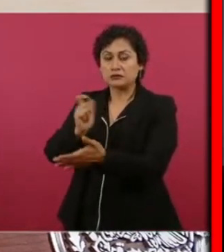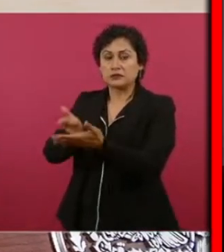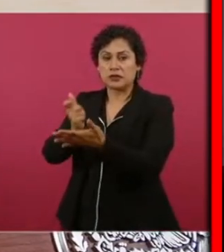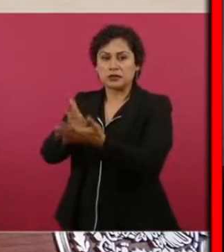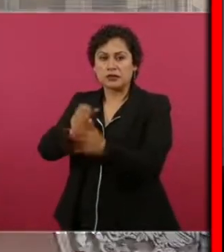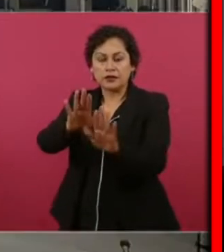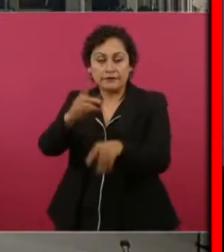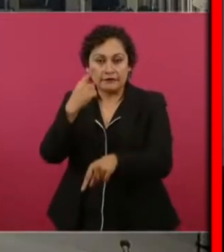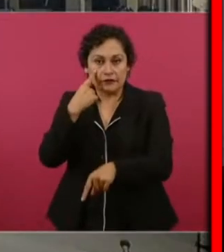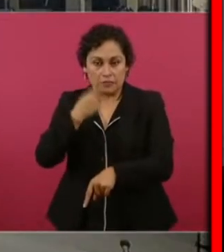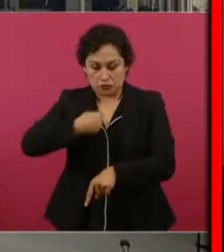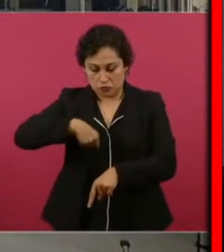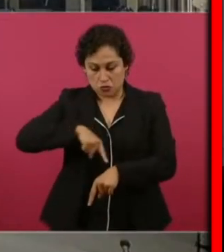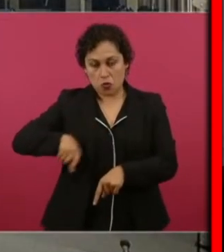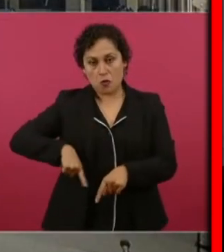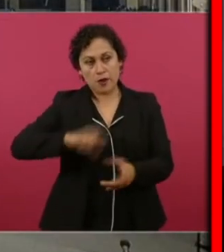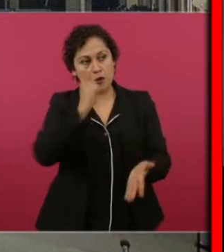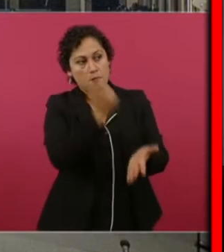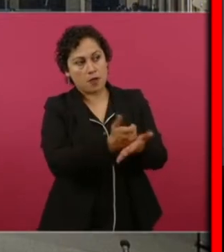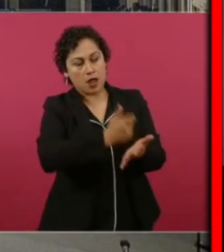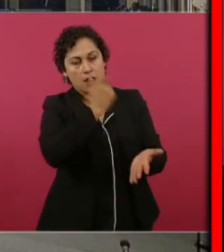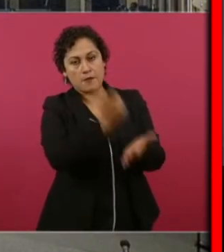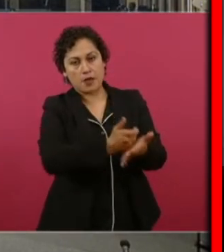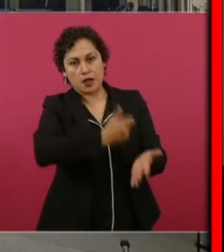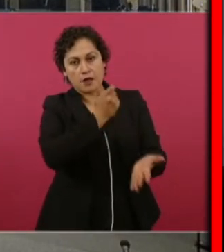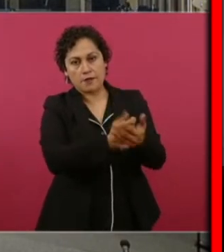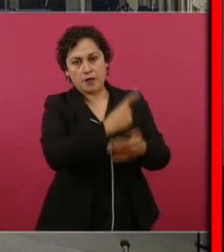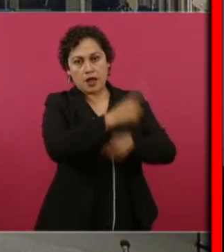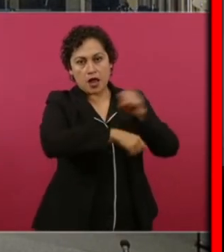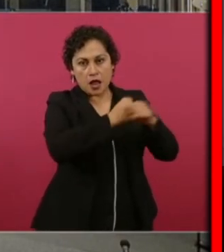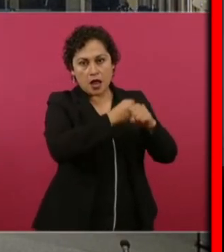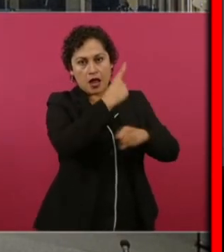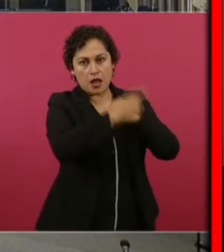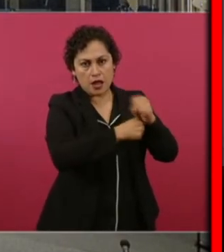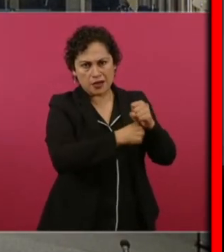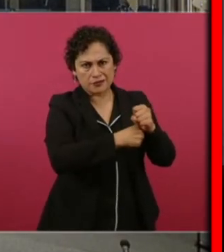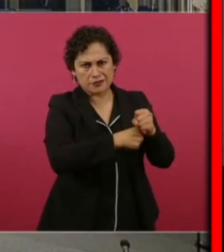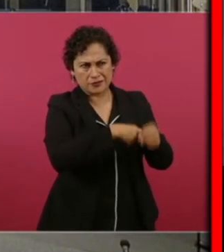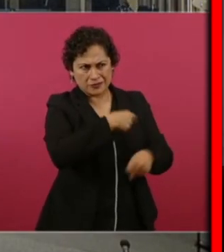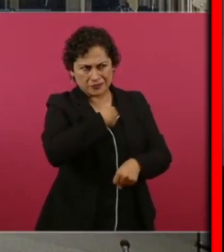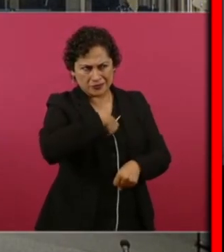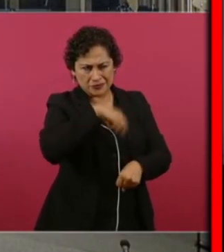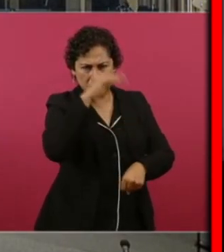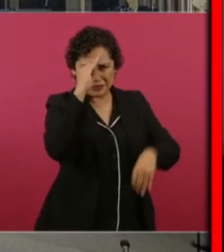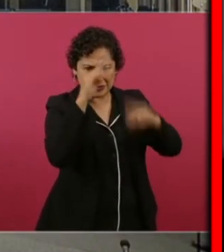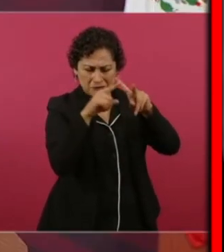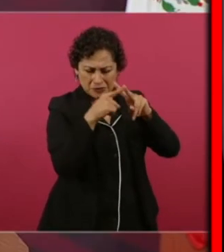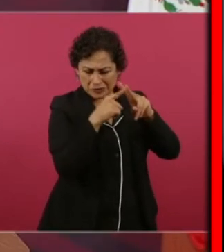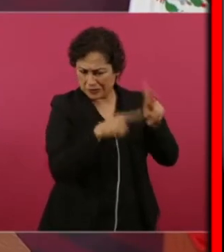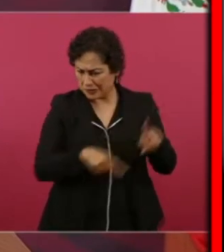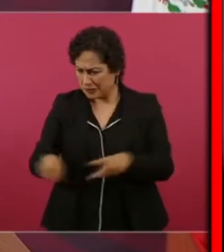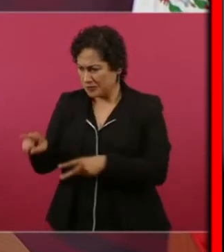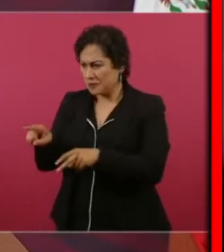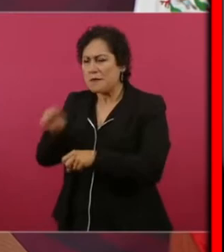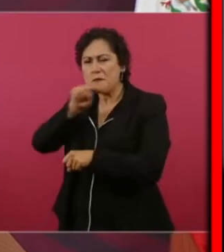mil, veinte años, o sea, es un robo